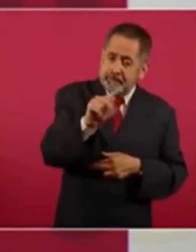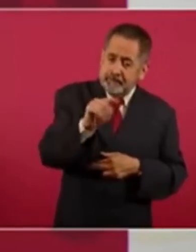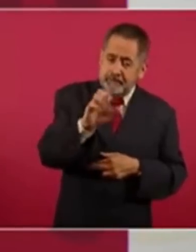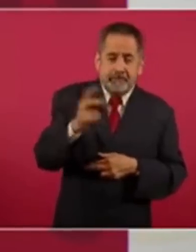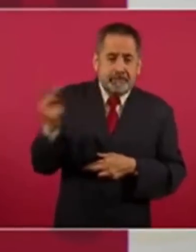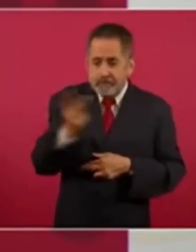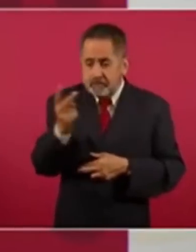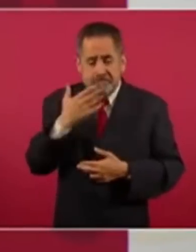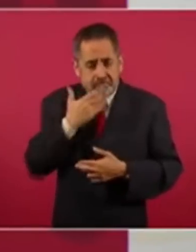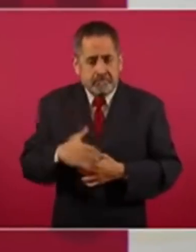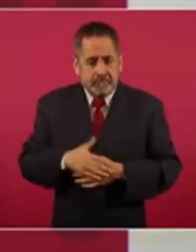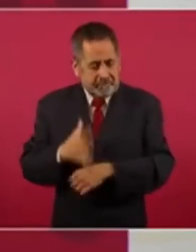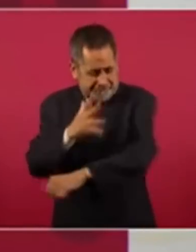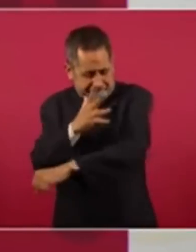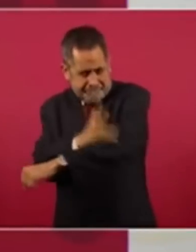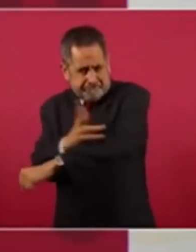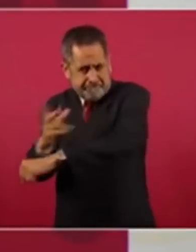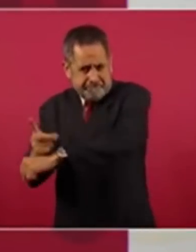honesta.